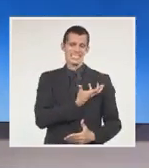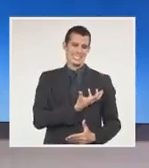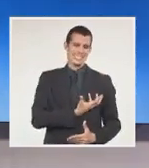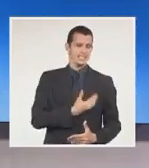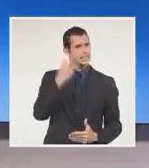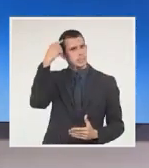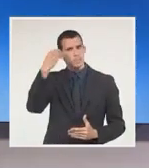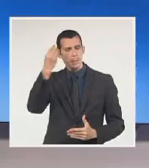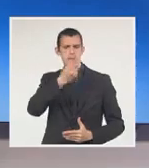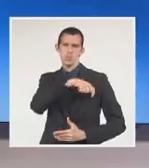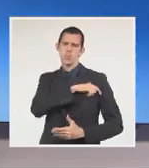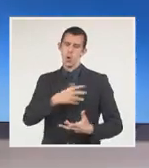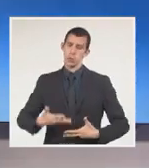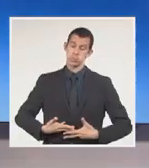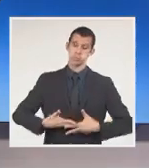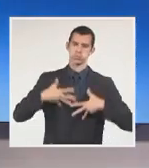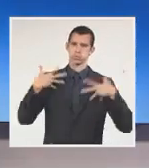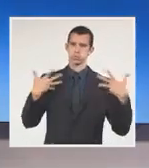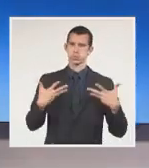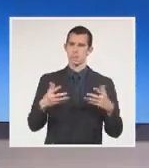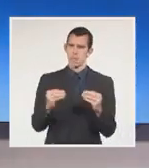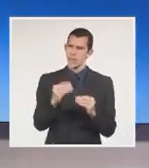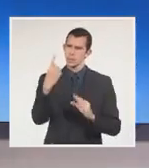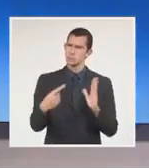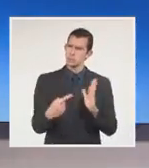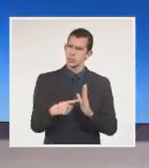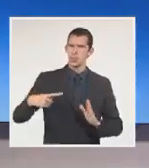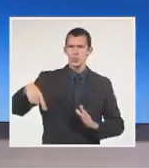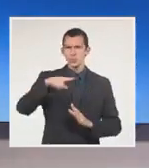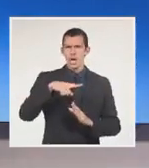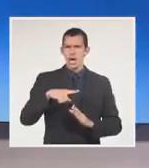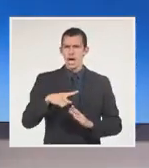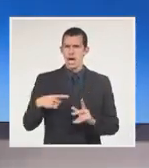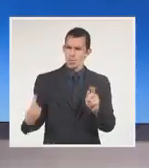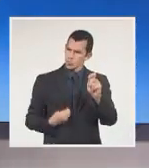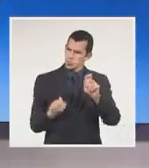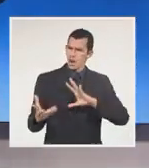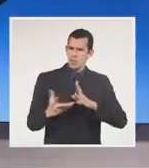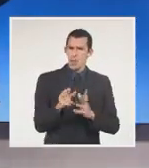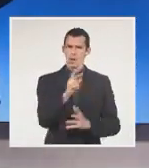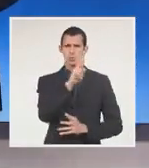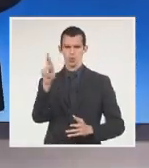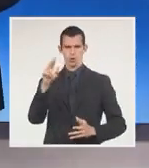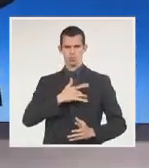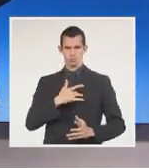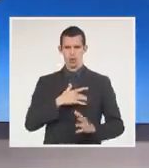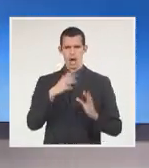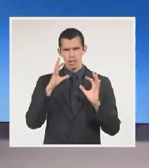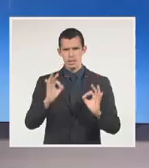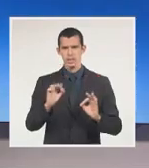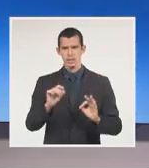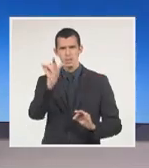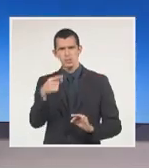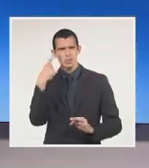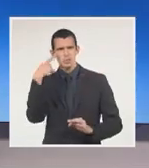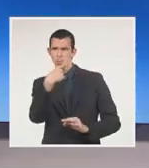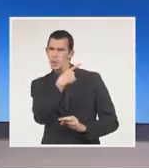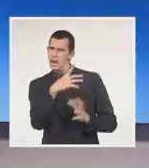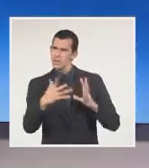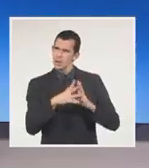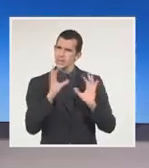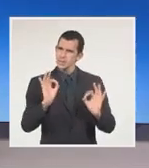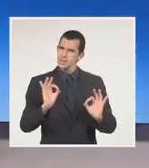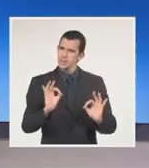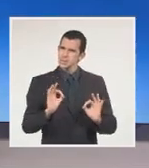la gente que trabaja, y que construye, ese clamor, nada tiene que ver, con gente como esta. Si unos pocos,